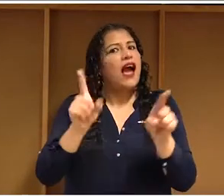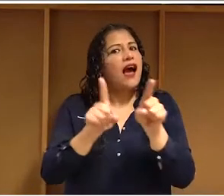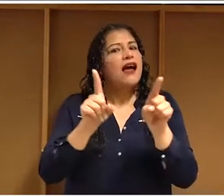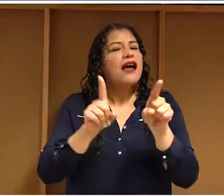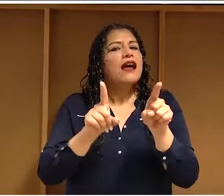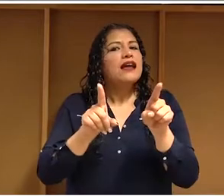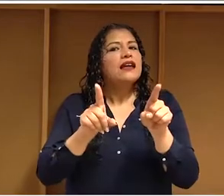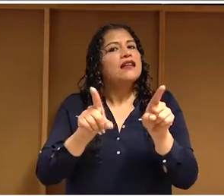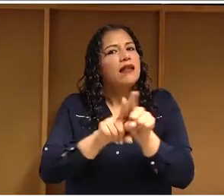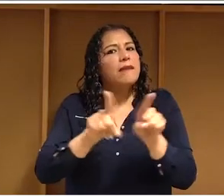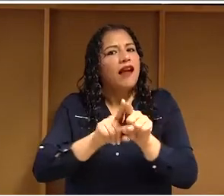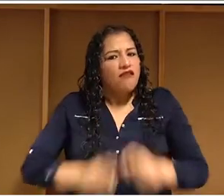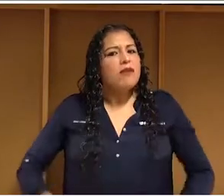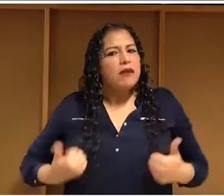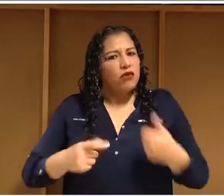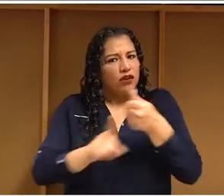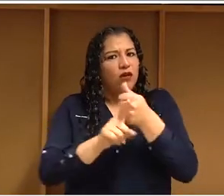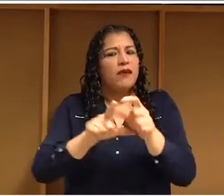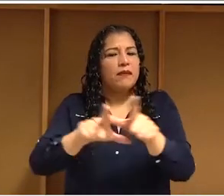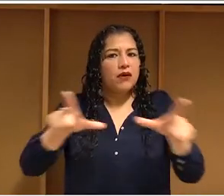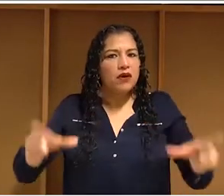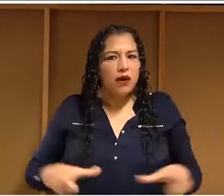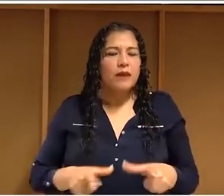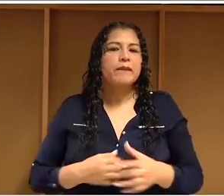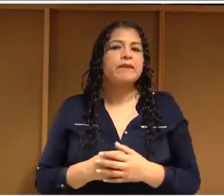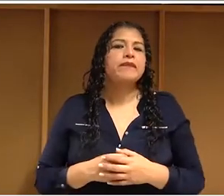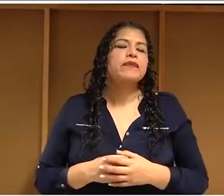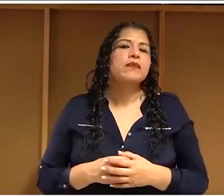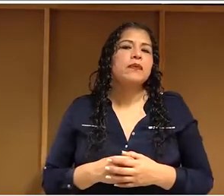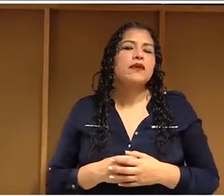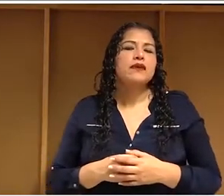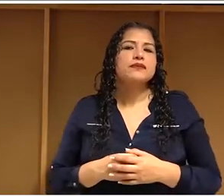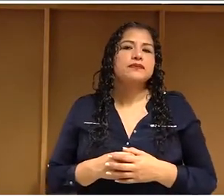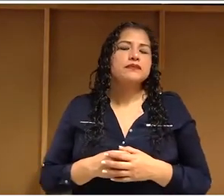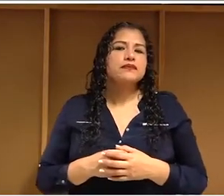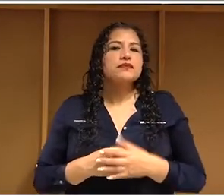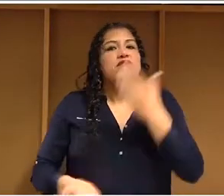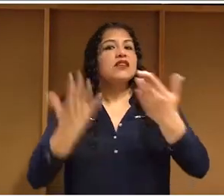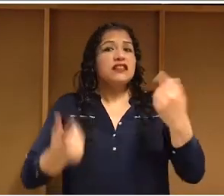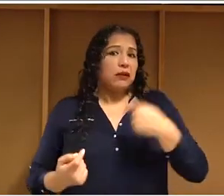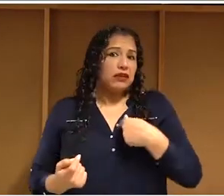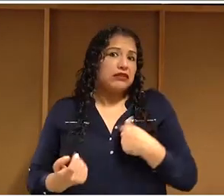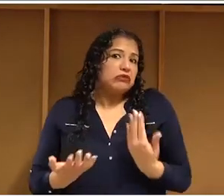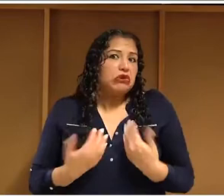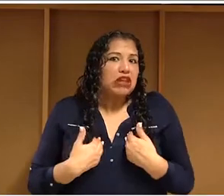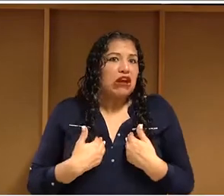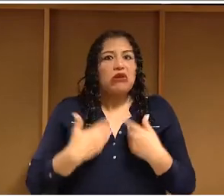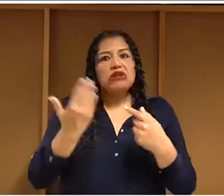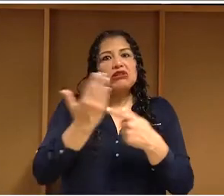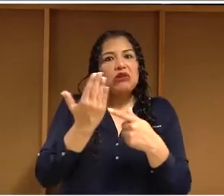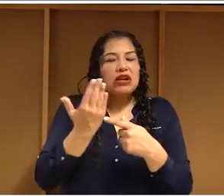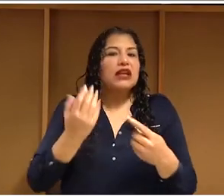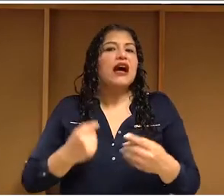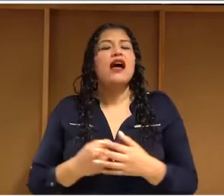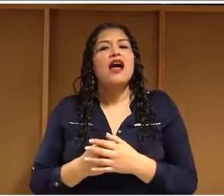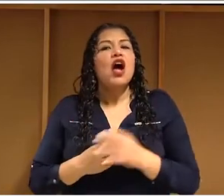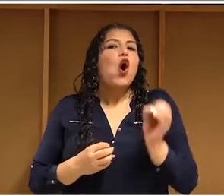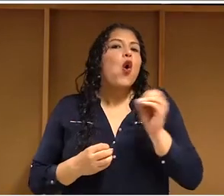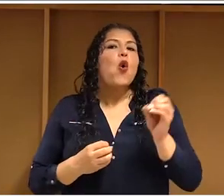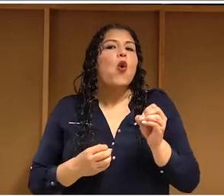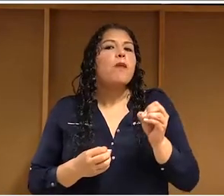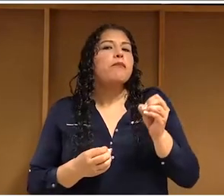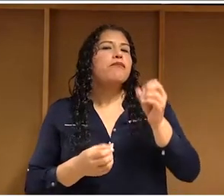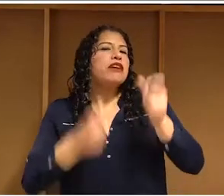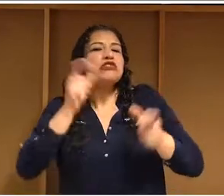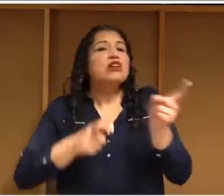No porque tengamos un aparato, no porque sepamos usarlo, no porque tengamos dinero o no tengamos dinero, no porque sepamos inglés